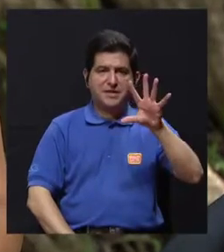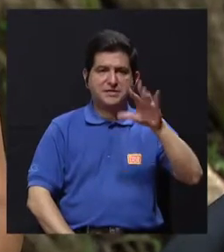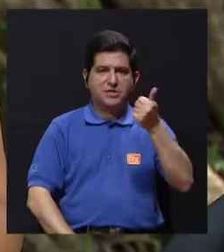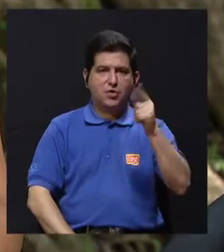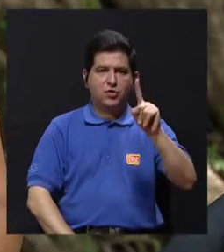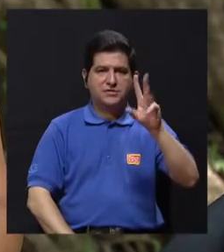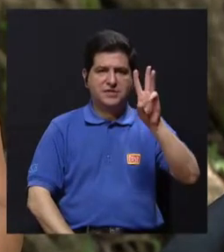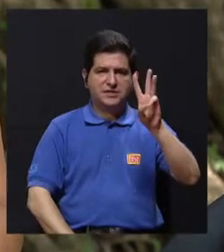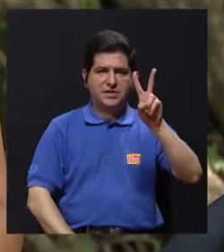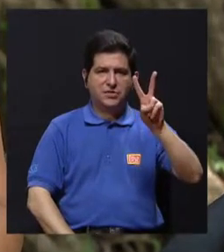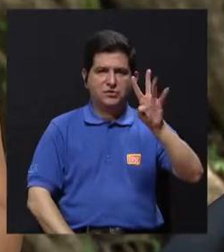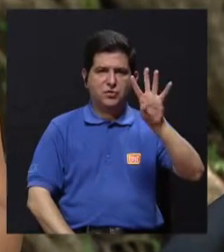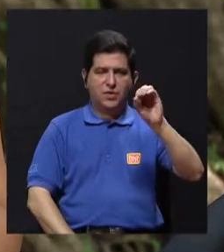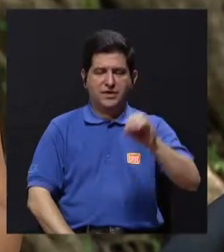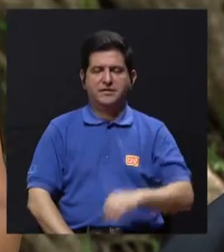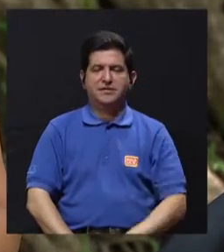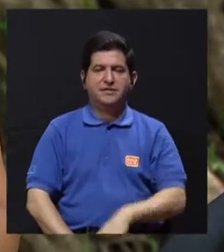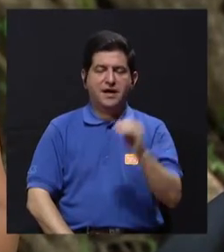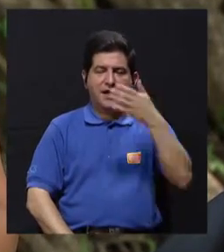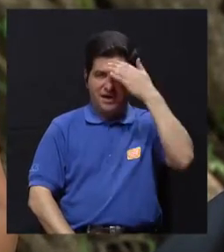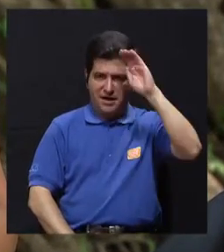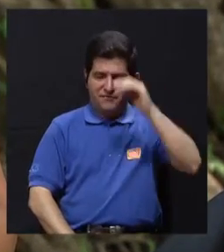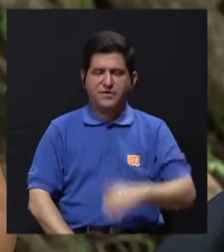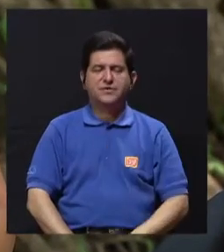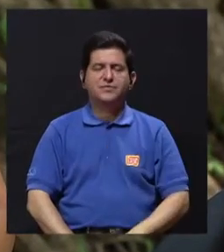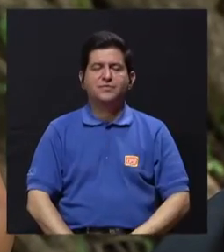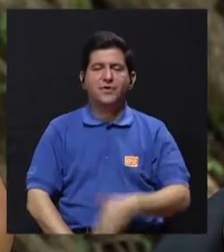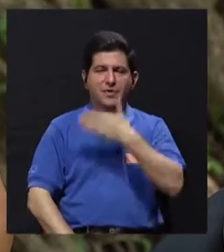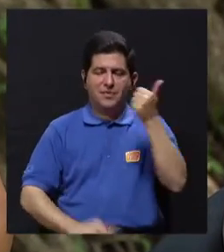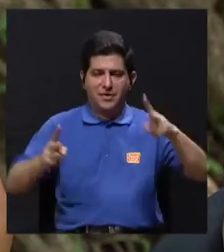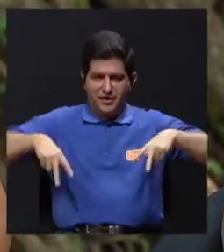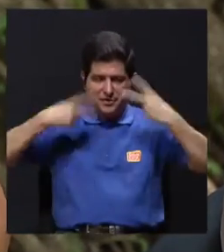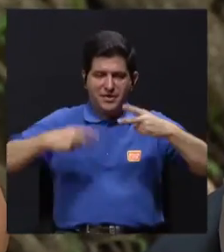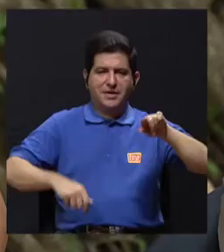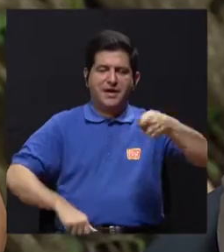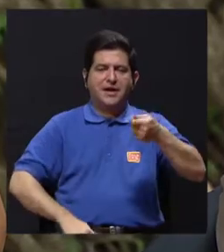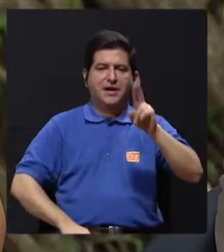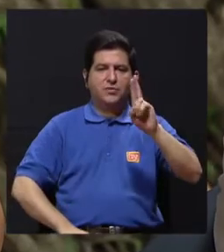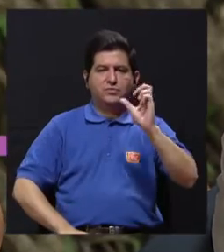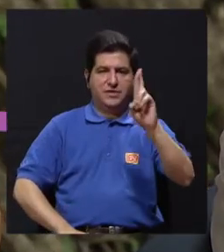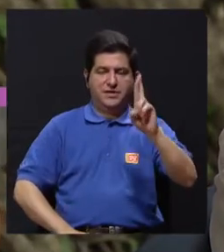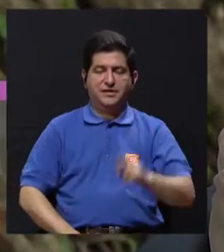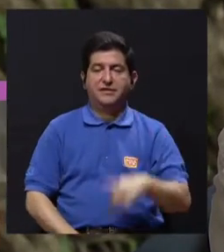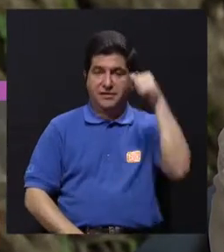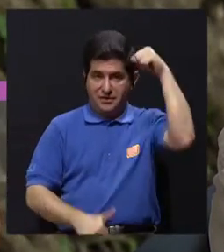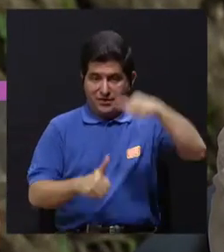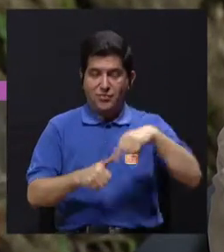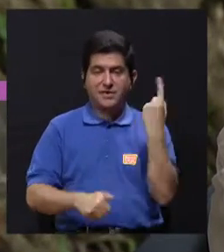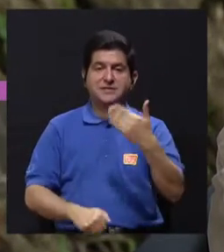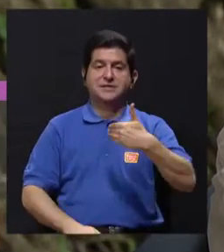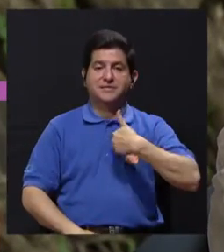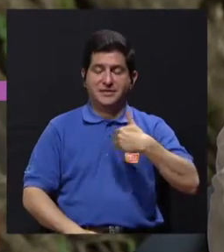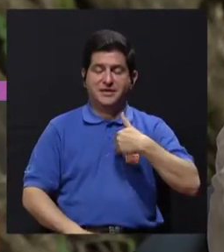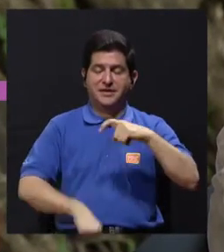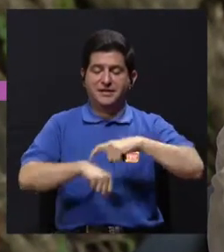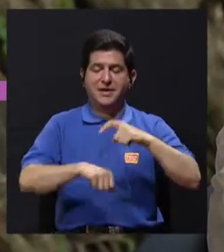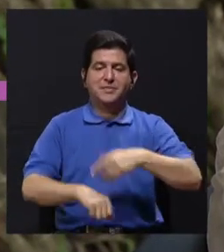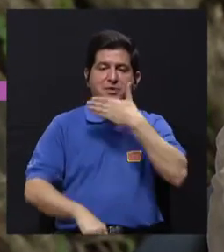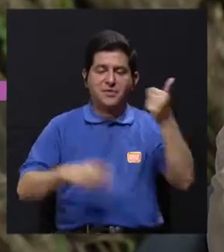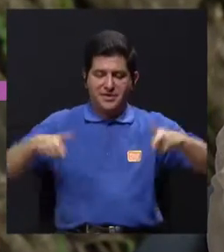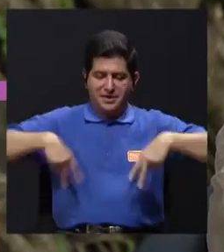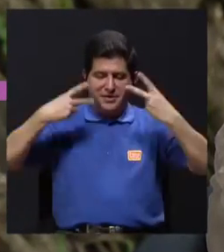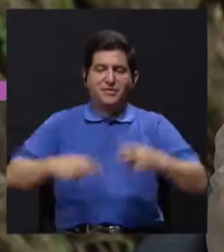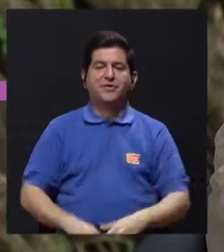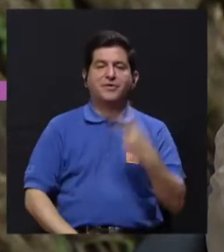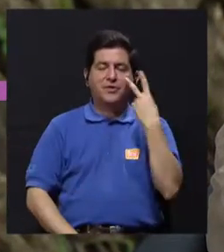teléfono 2511-6240 y al facebook vivirmejor.canalucr recuerden que siempre hay tiempo para vivir